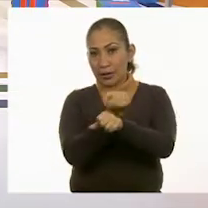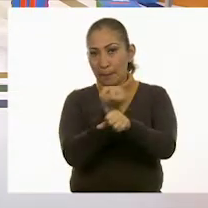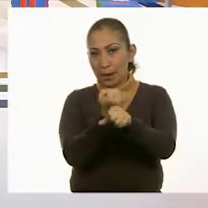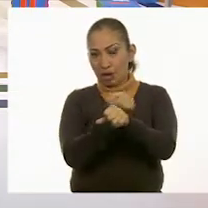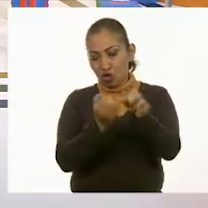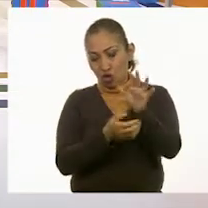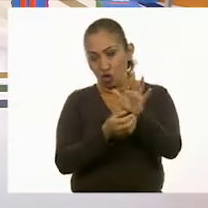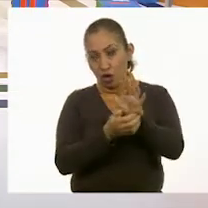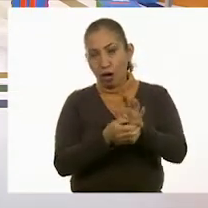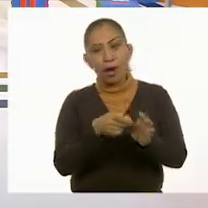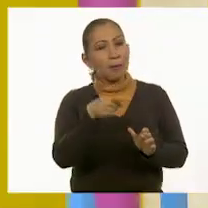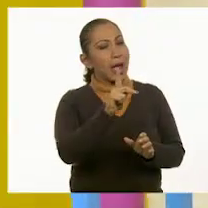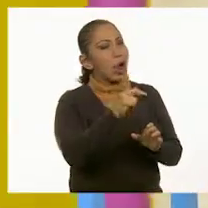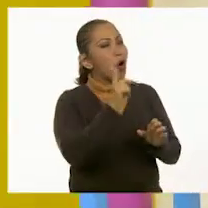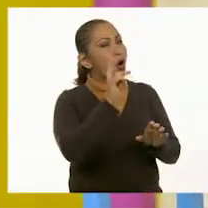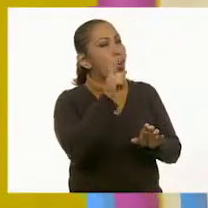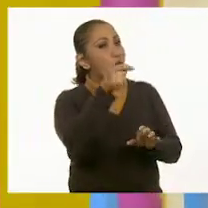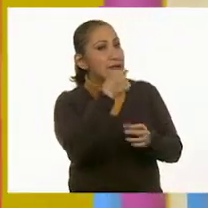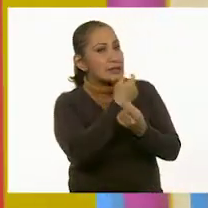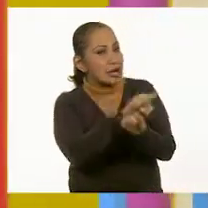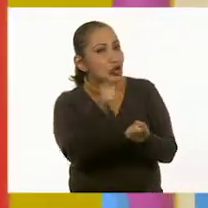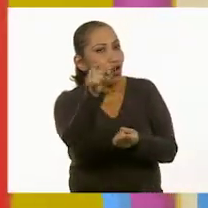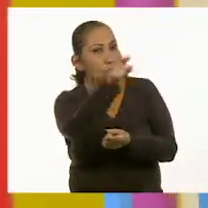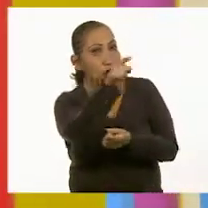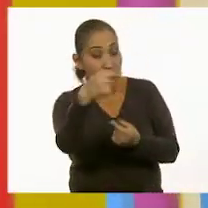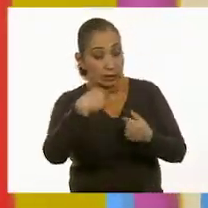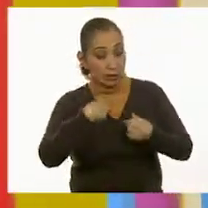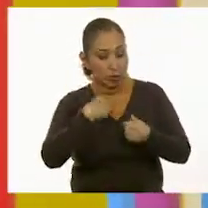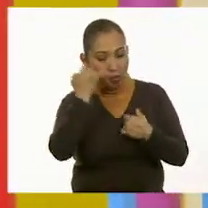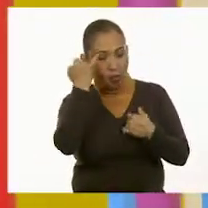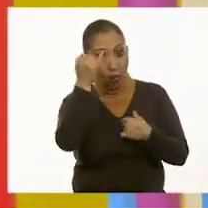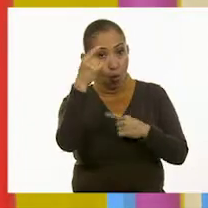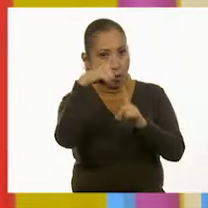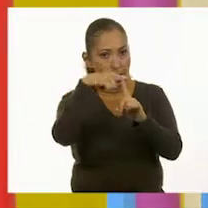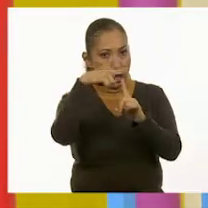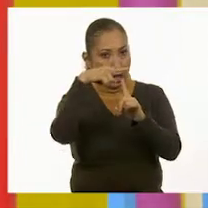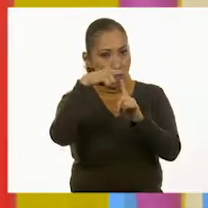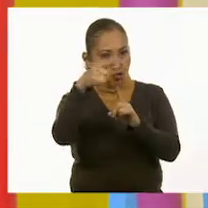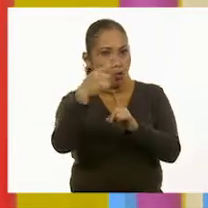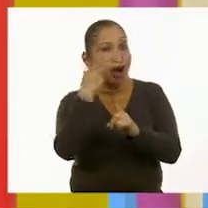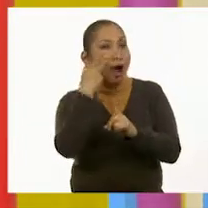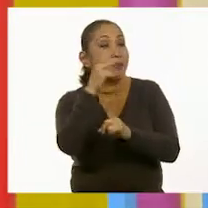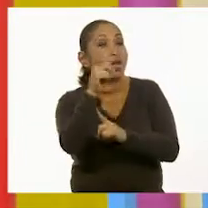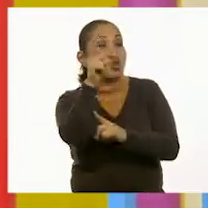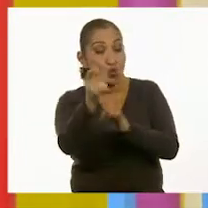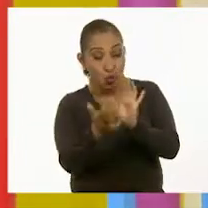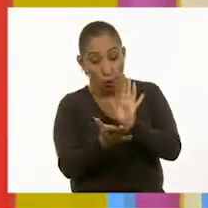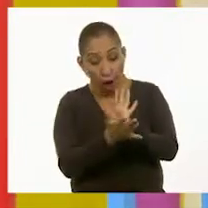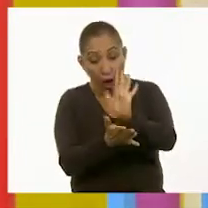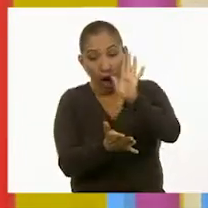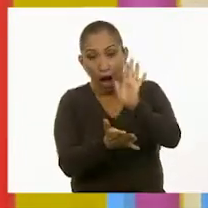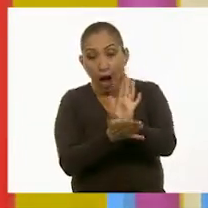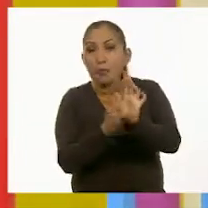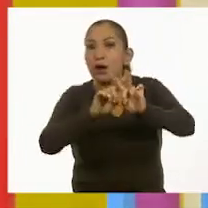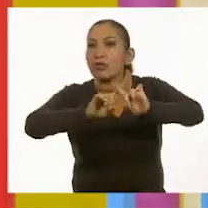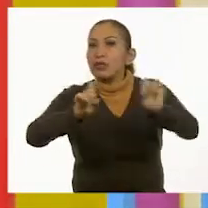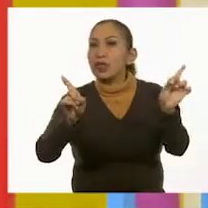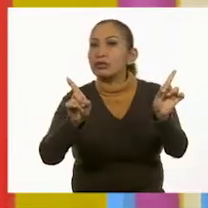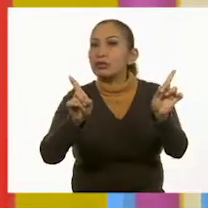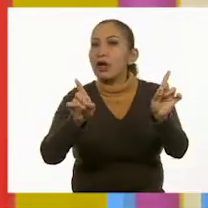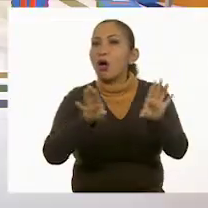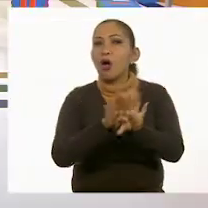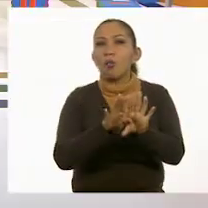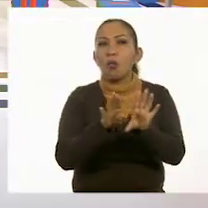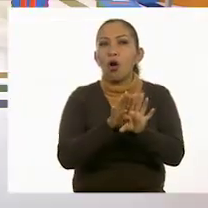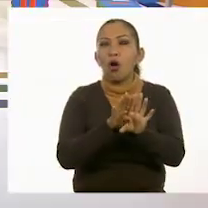Pero ahora te vamos a proponer las niñas y los niños y yo un reto. Sí. Que estos taconazos sean diferentes, sean